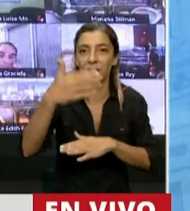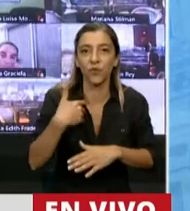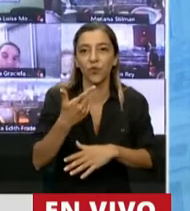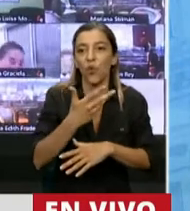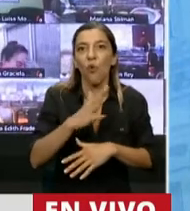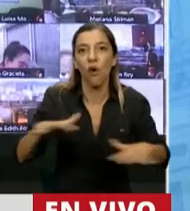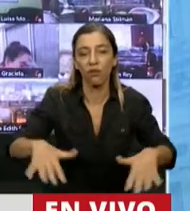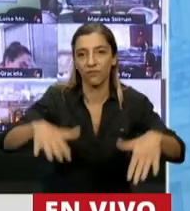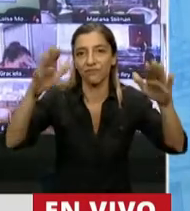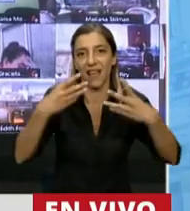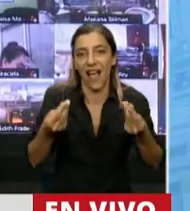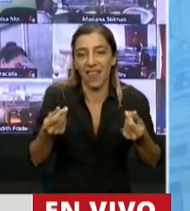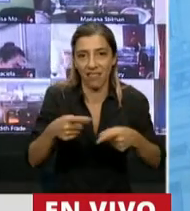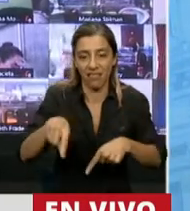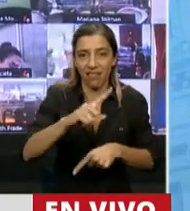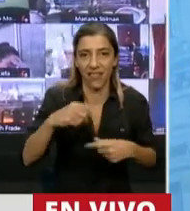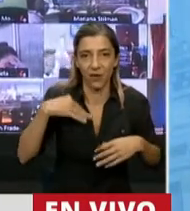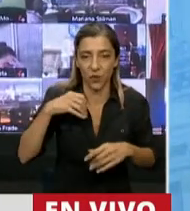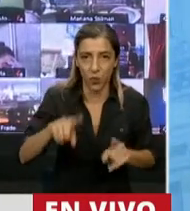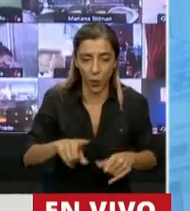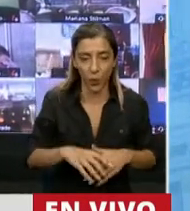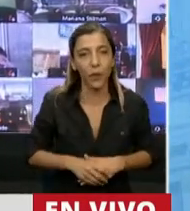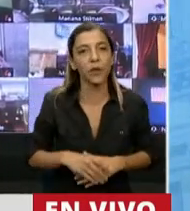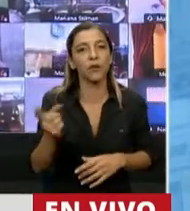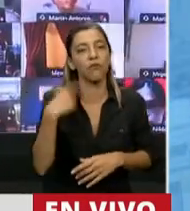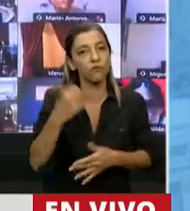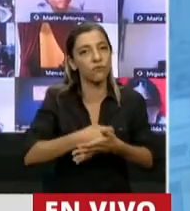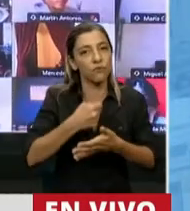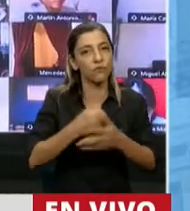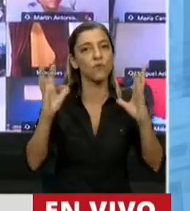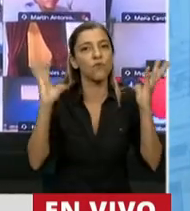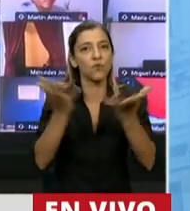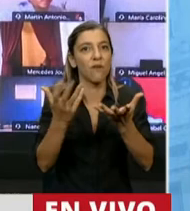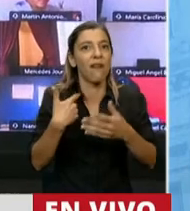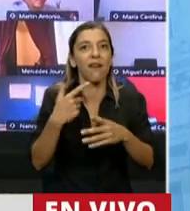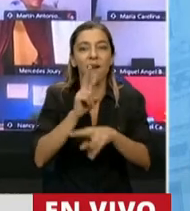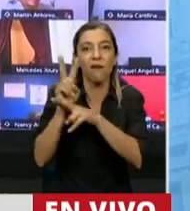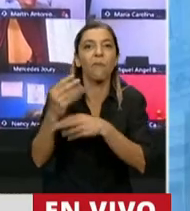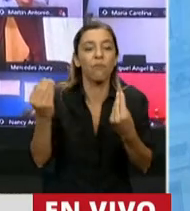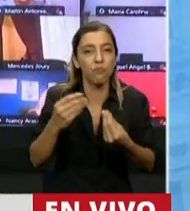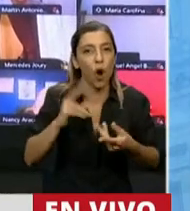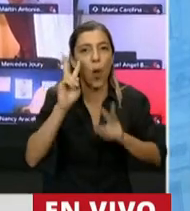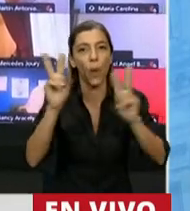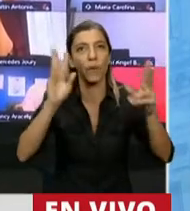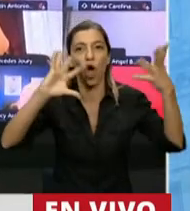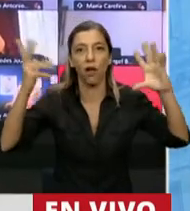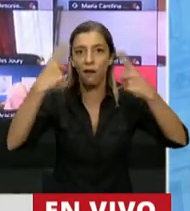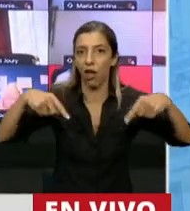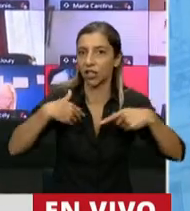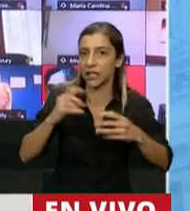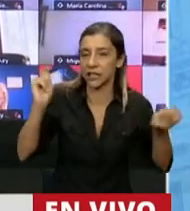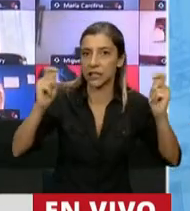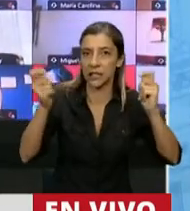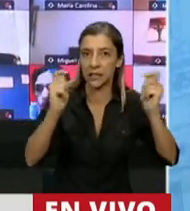problemas en la temática ambiental y en la lucha frente al cambio climático es que implica resignaciones en el corto plazo en nuestra comodidad individual